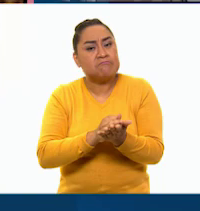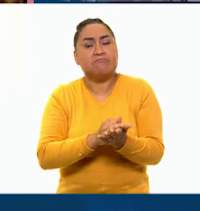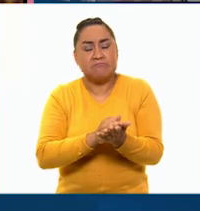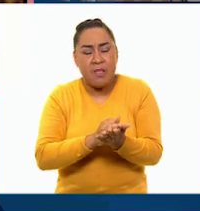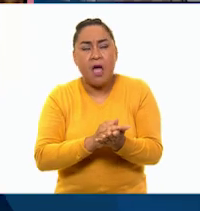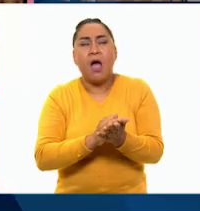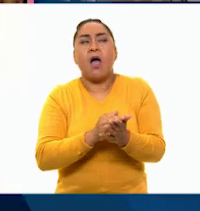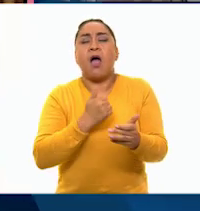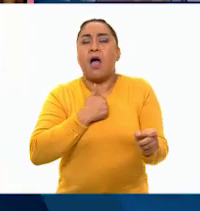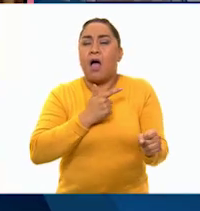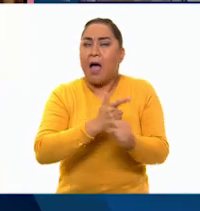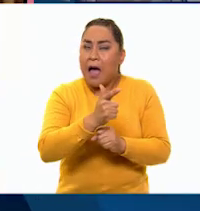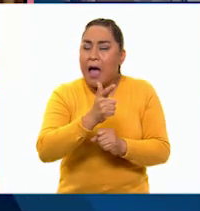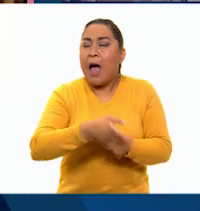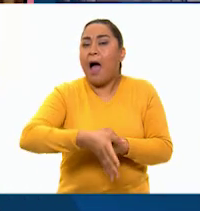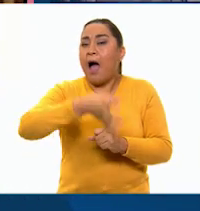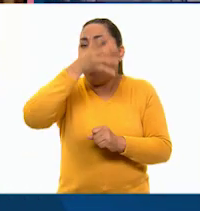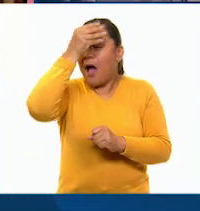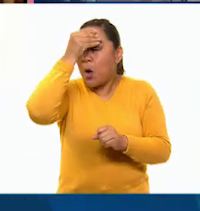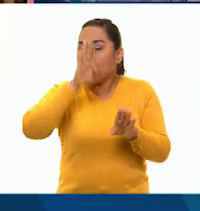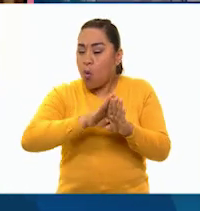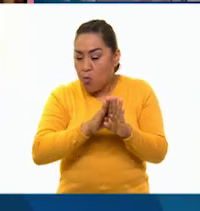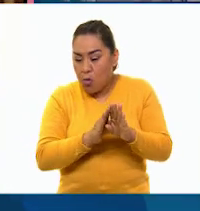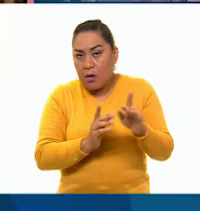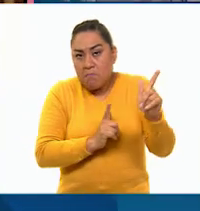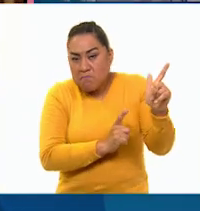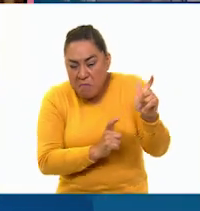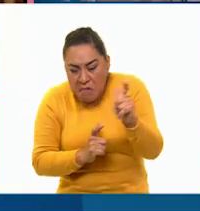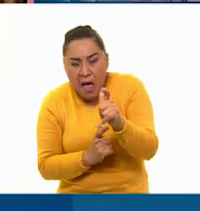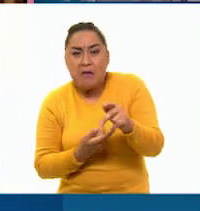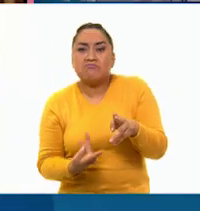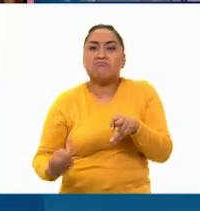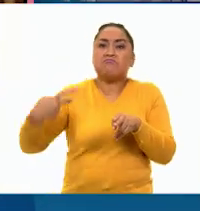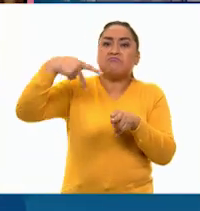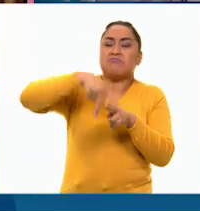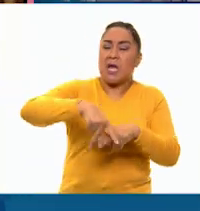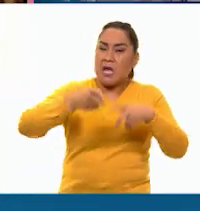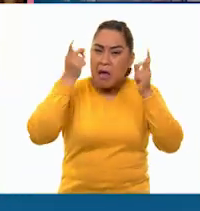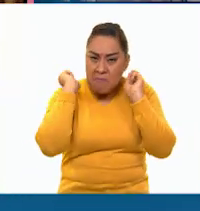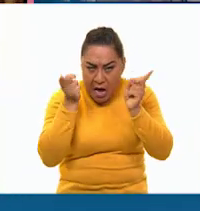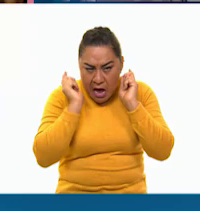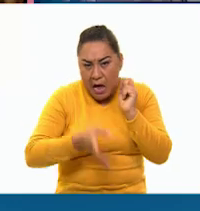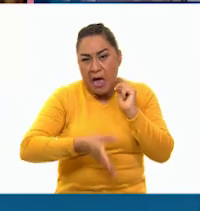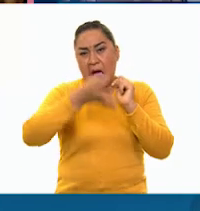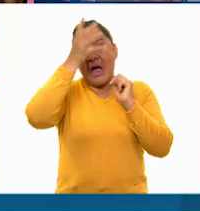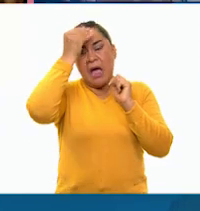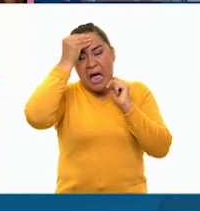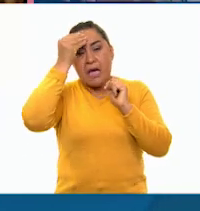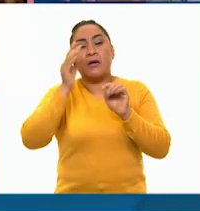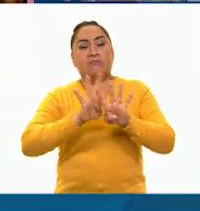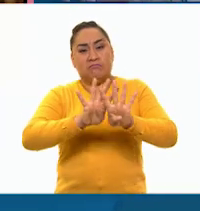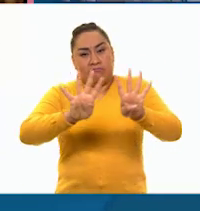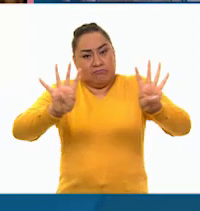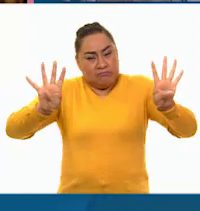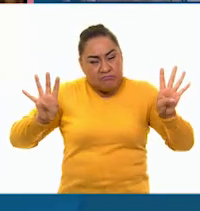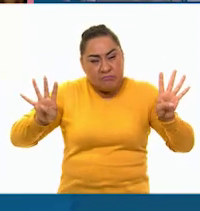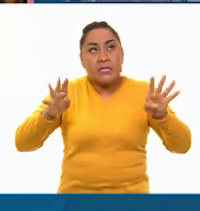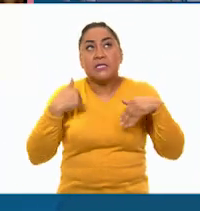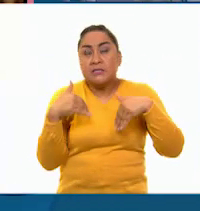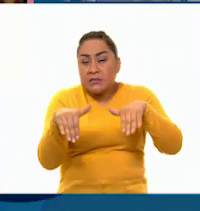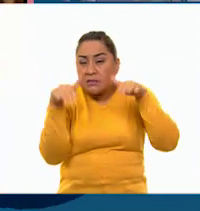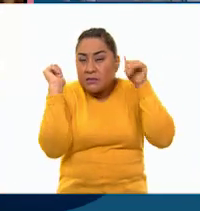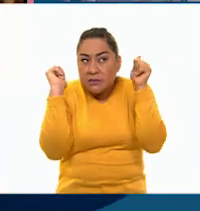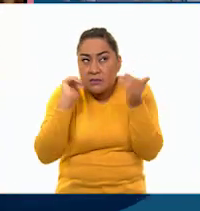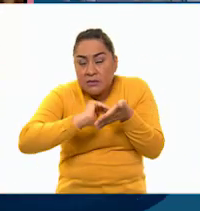Aprendí a manejar todo tipo de armas, a montar a caballo, a cavar trincheras, a refugiarme